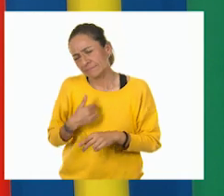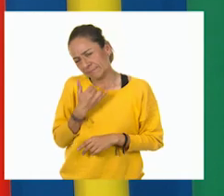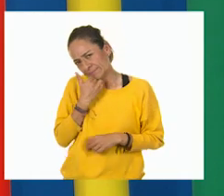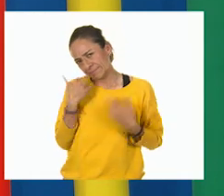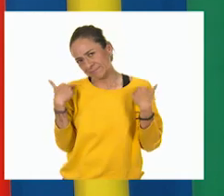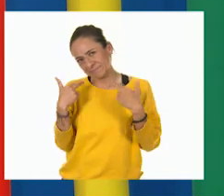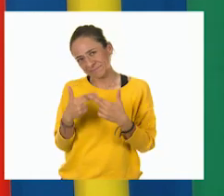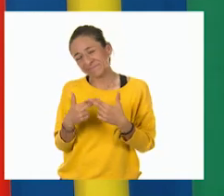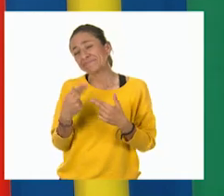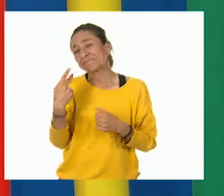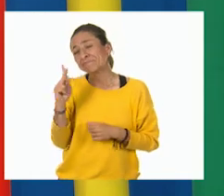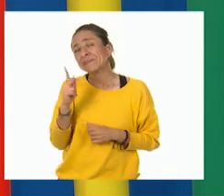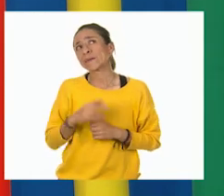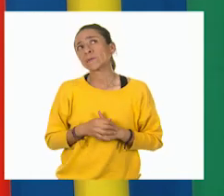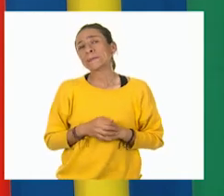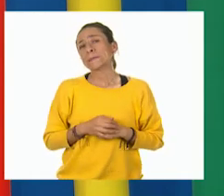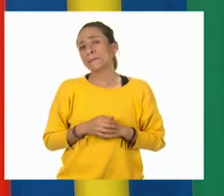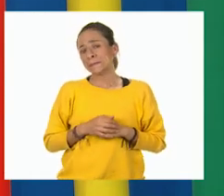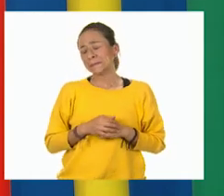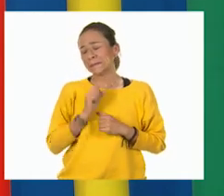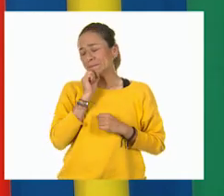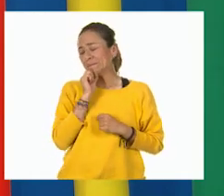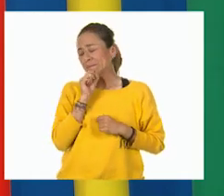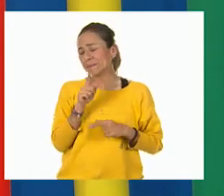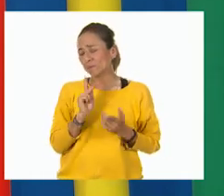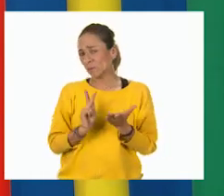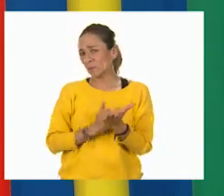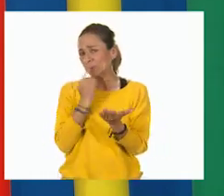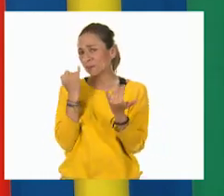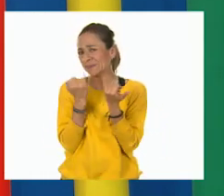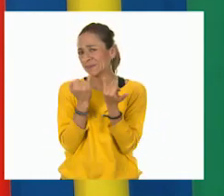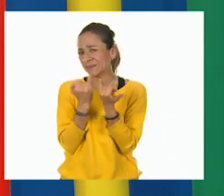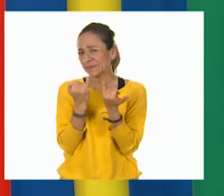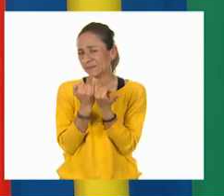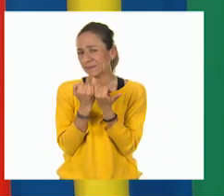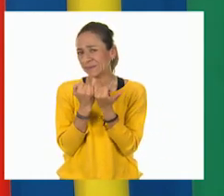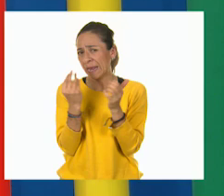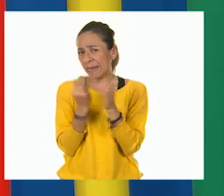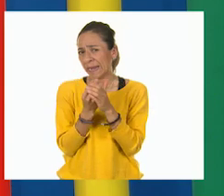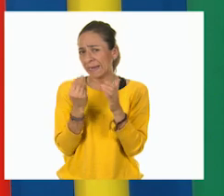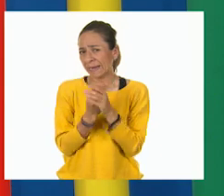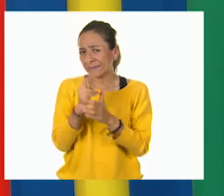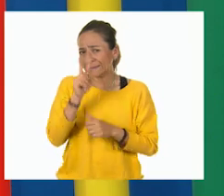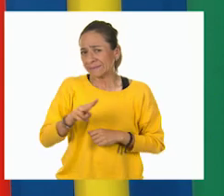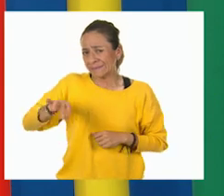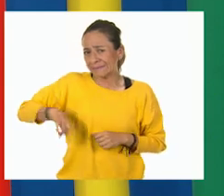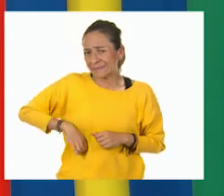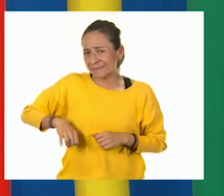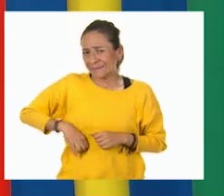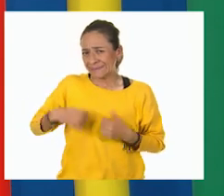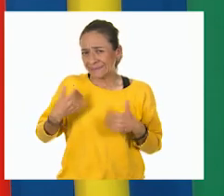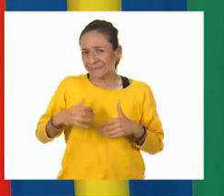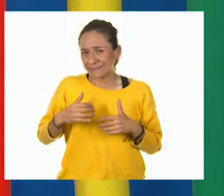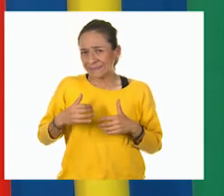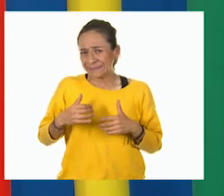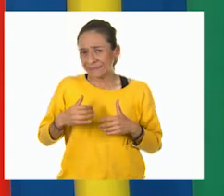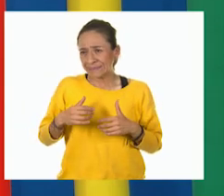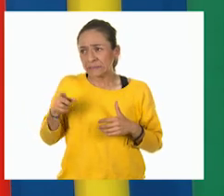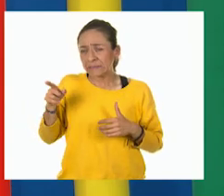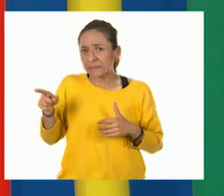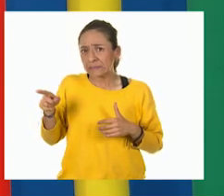resulta que otra vez me sucedió lo mismo. Está tan interesante la clase que se me olvidó pasarle los recados de Tom.